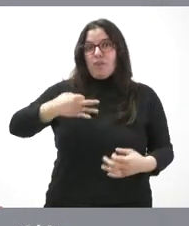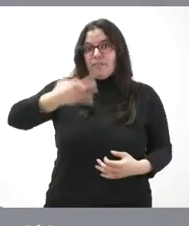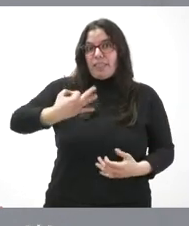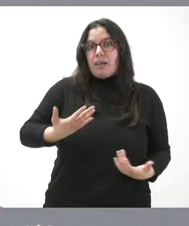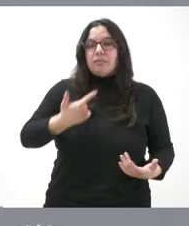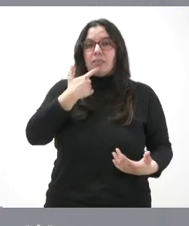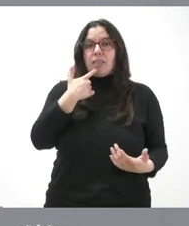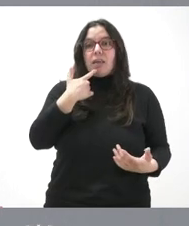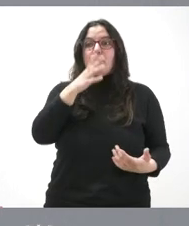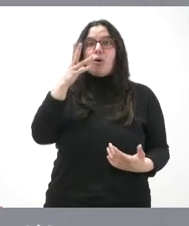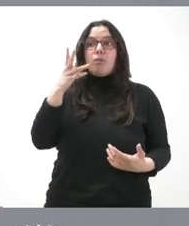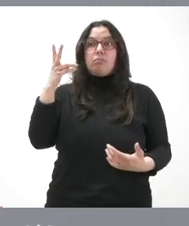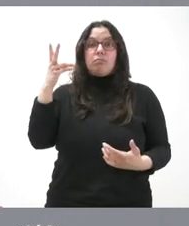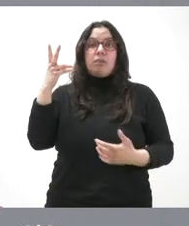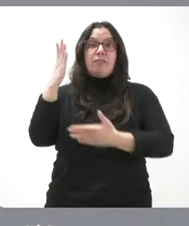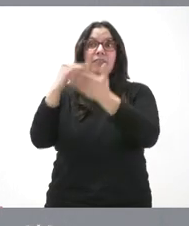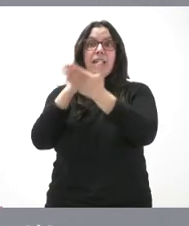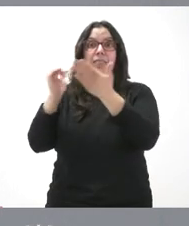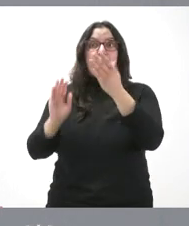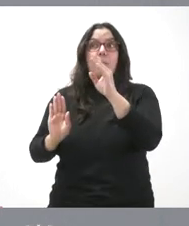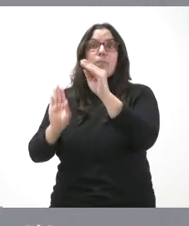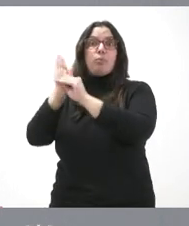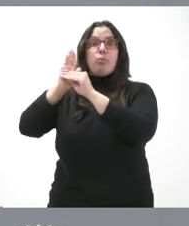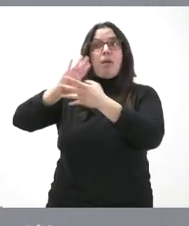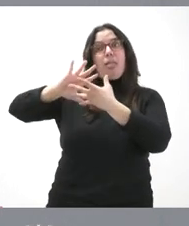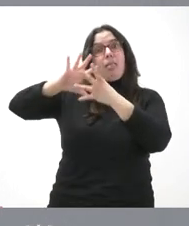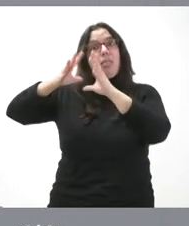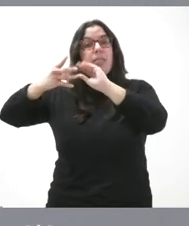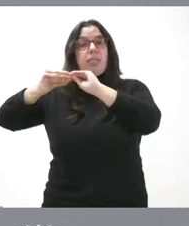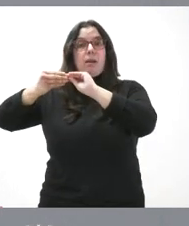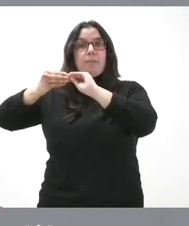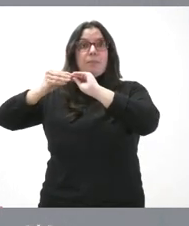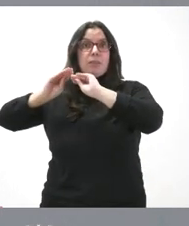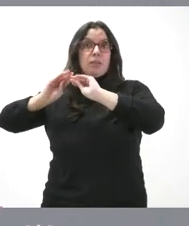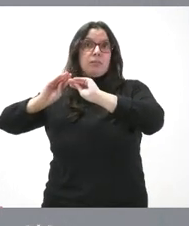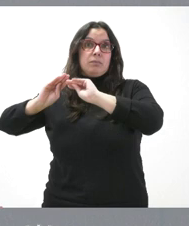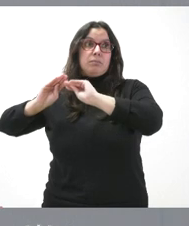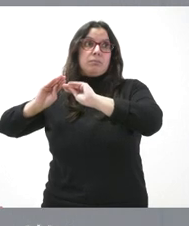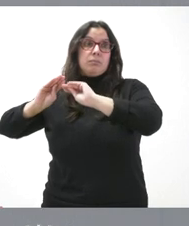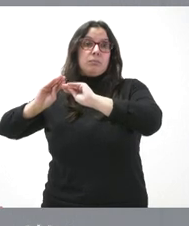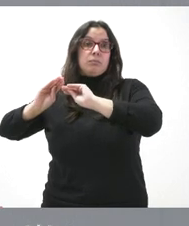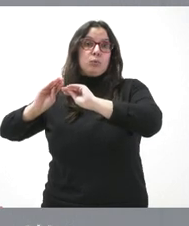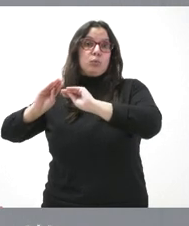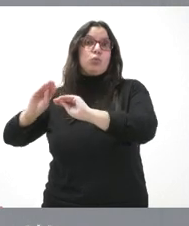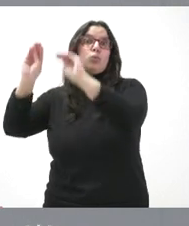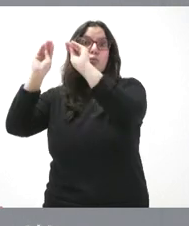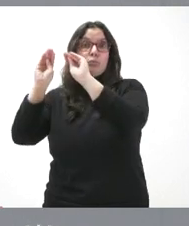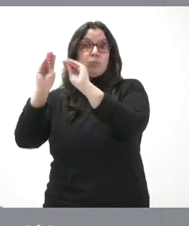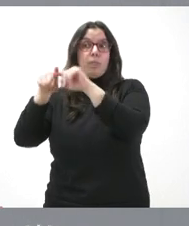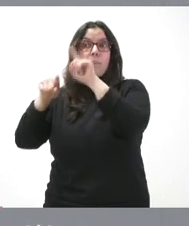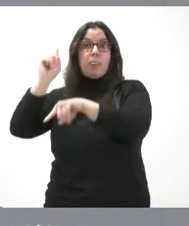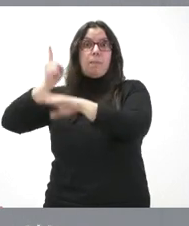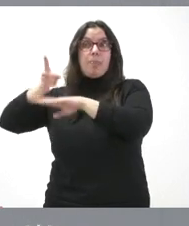financiación autónoma pueda ser una carta para los partidos